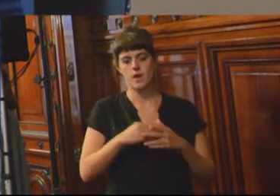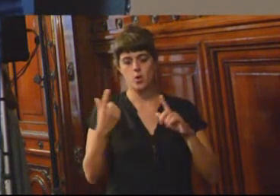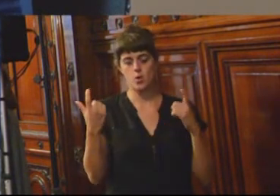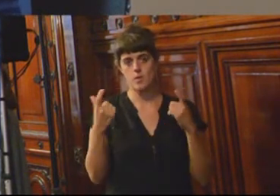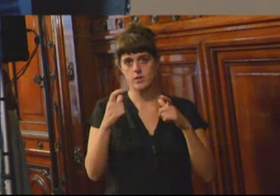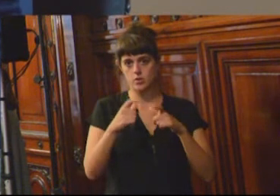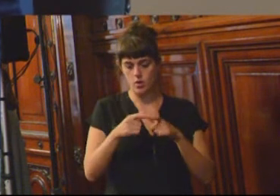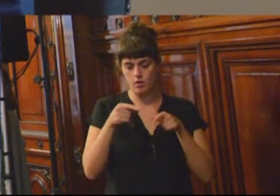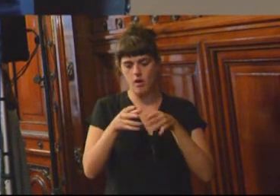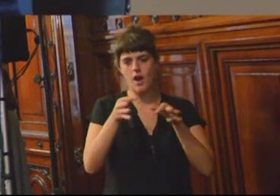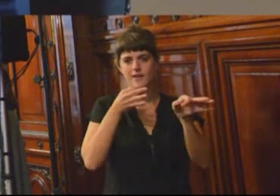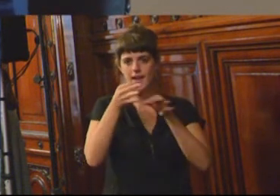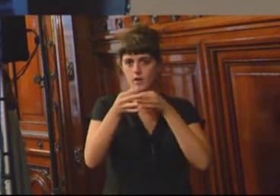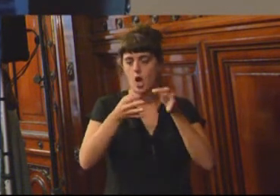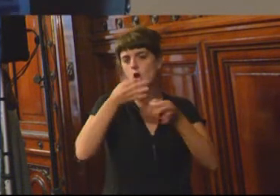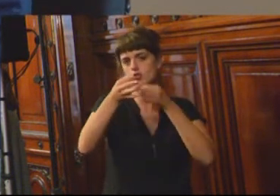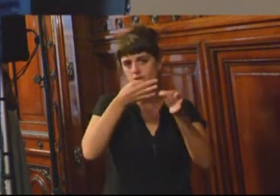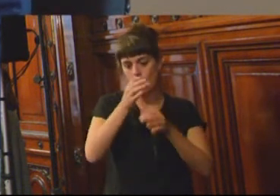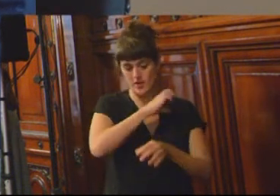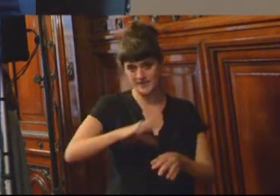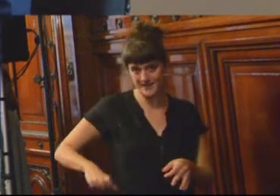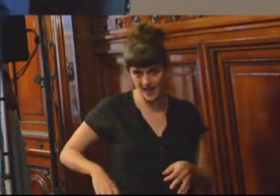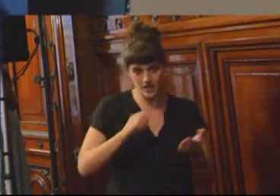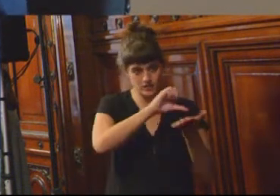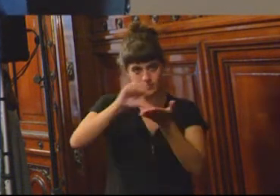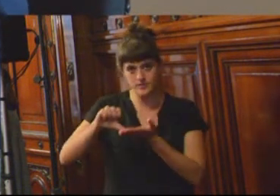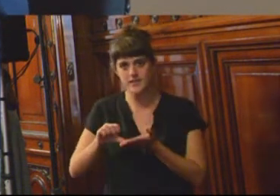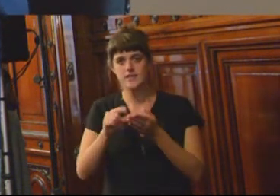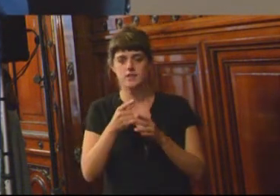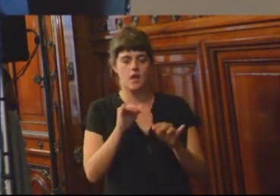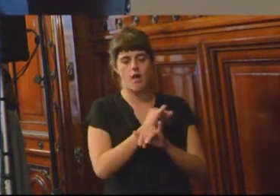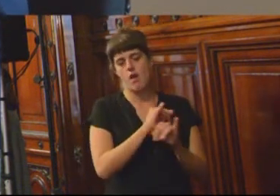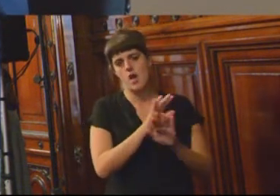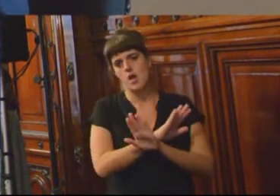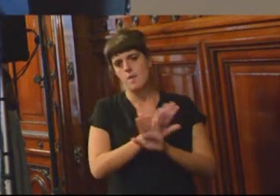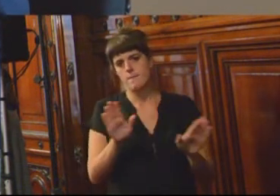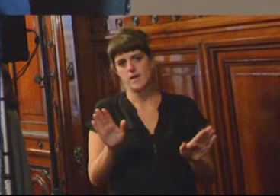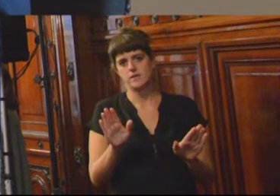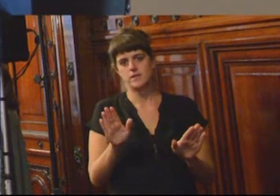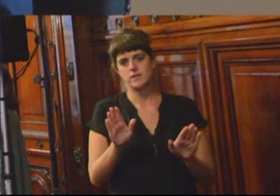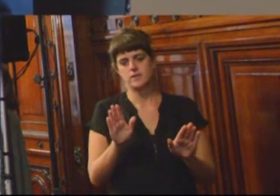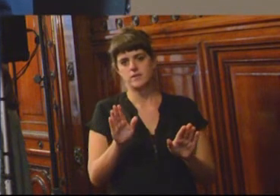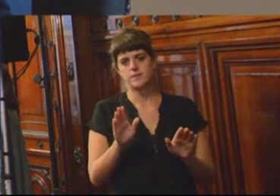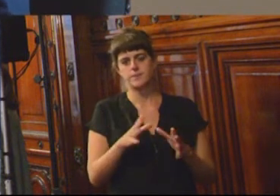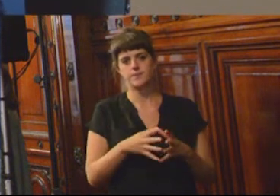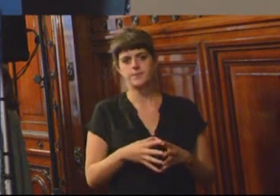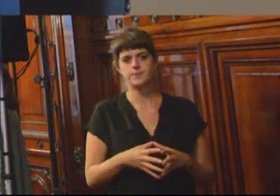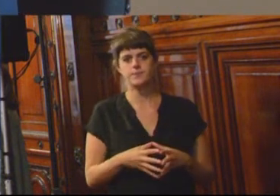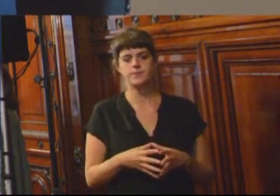recomienda a los Estados que dejen de criminalizar lo que es